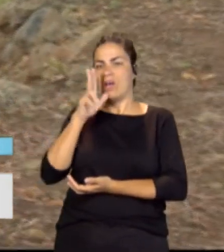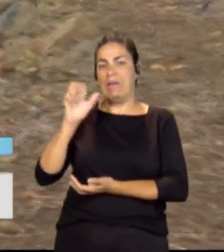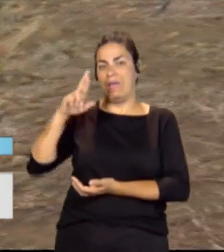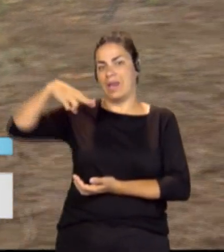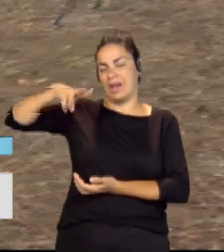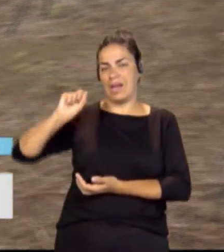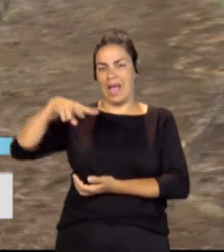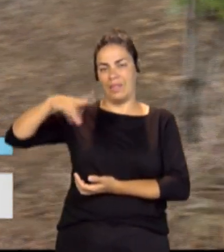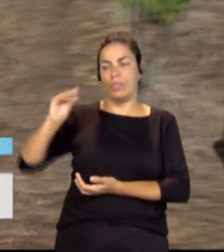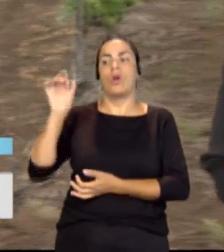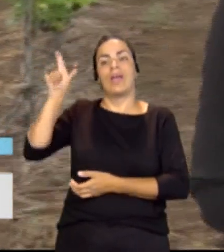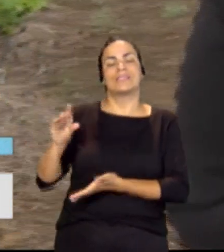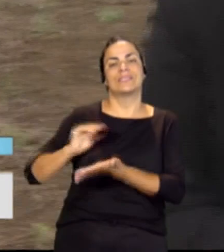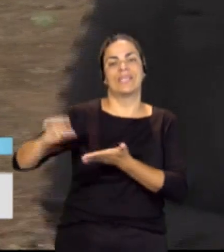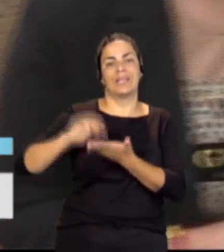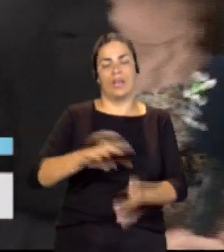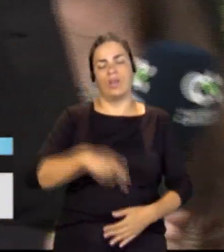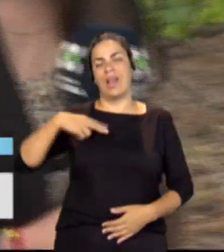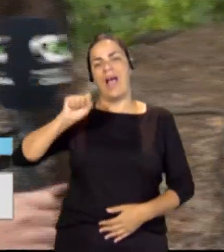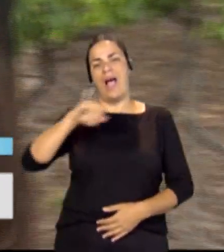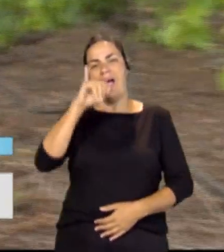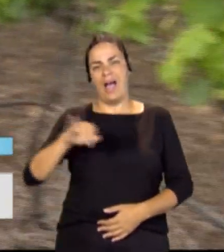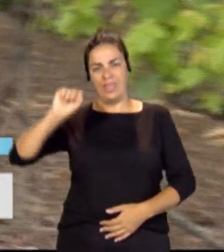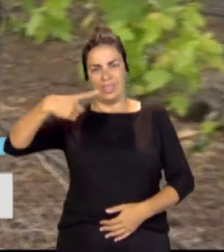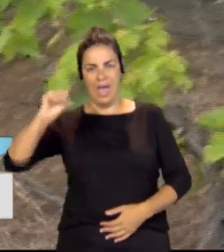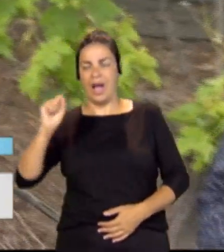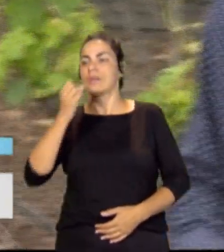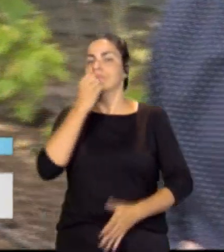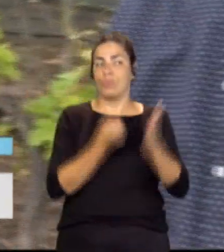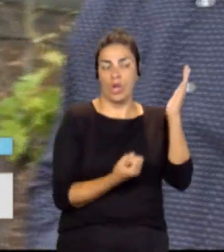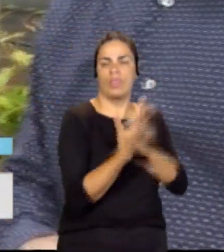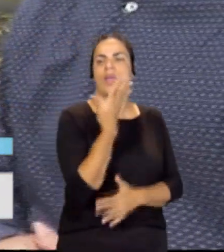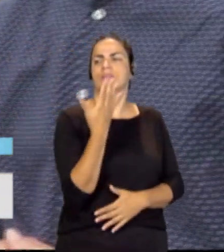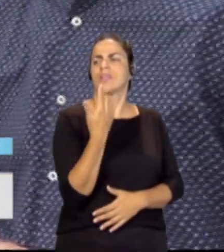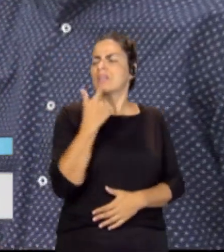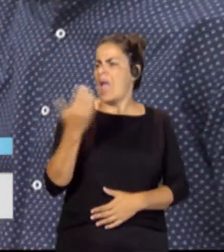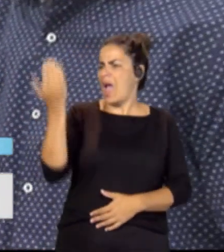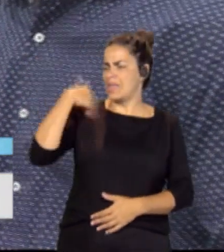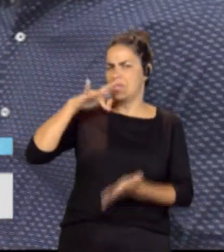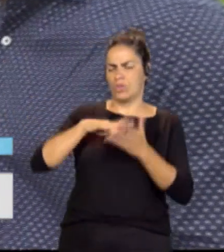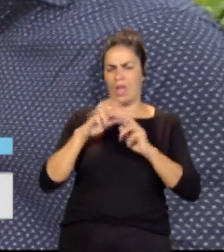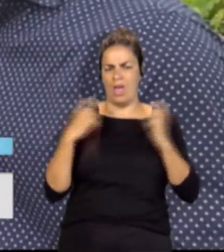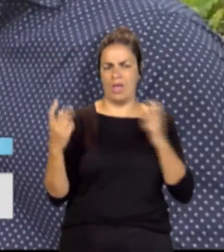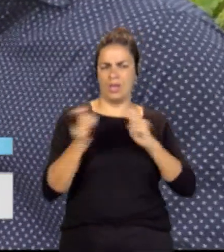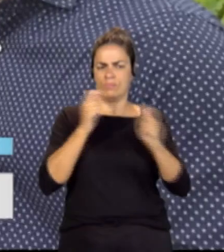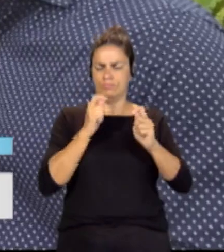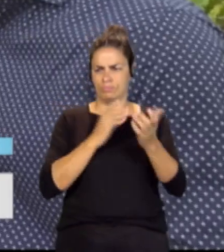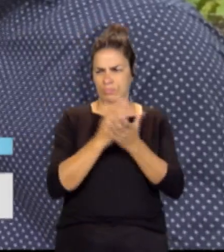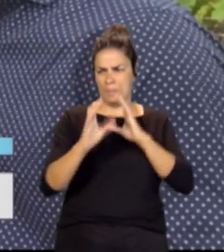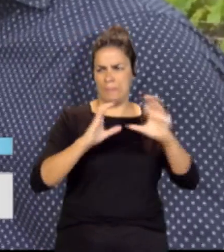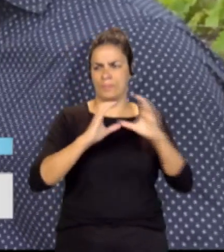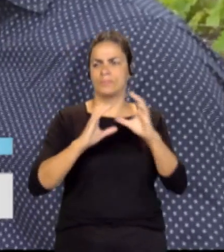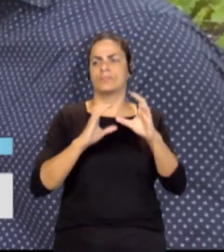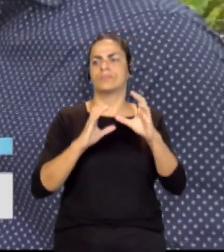general de Asaga. Buenos días. Bueno, nos decías que ayer tenían en una rueda de prensa y tenían, pues,